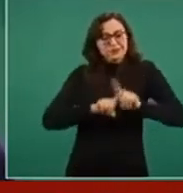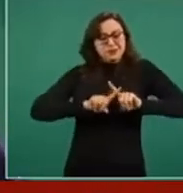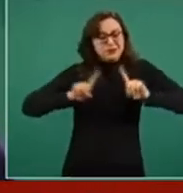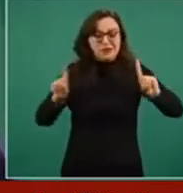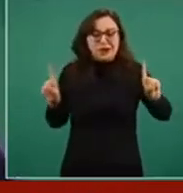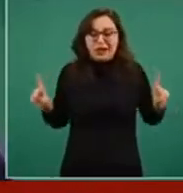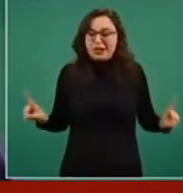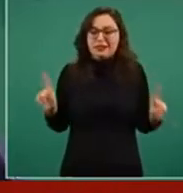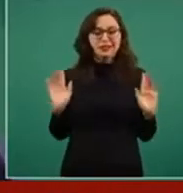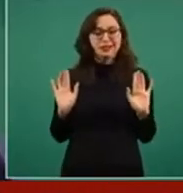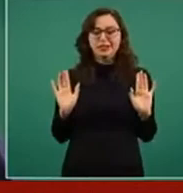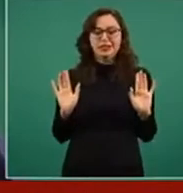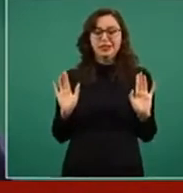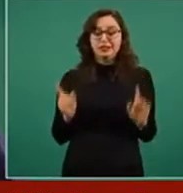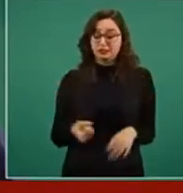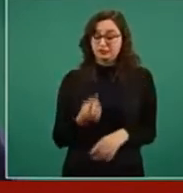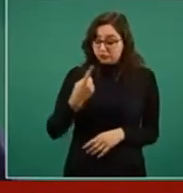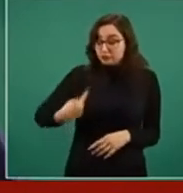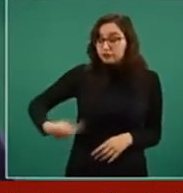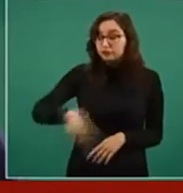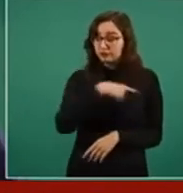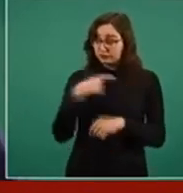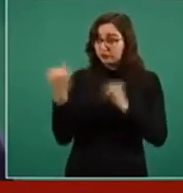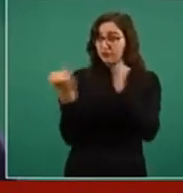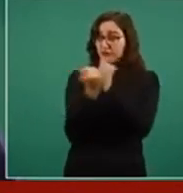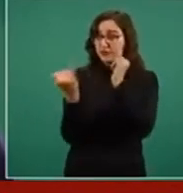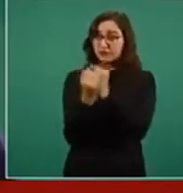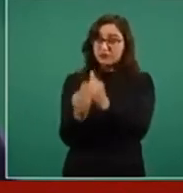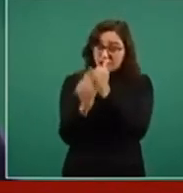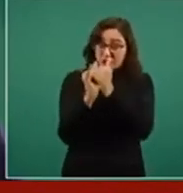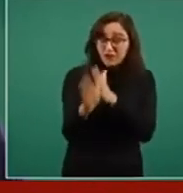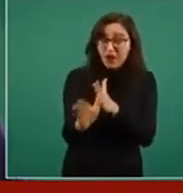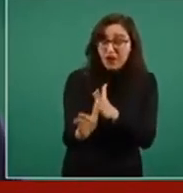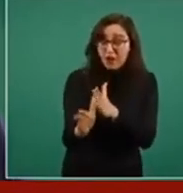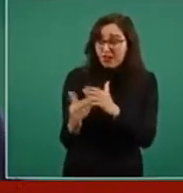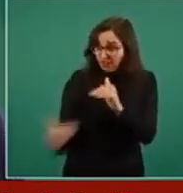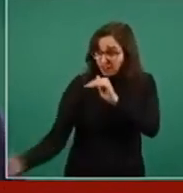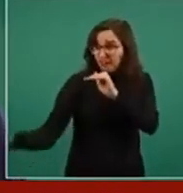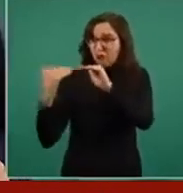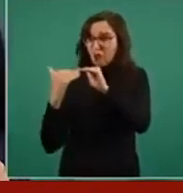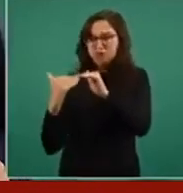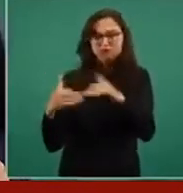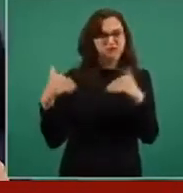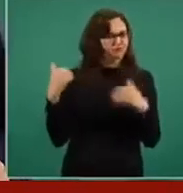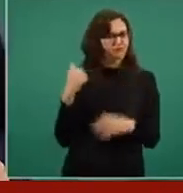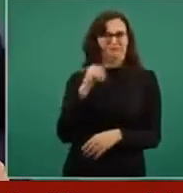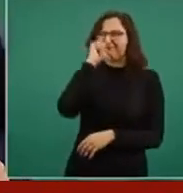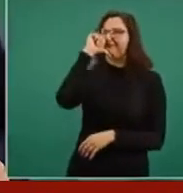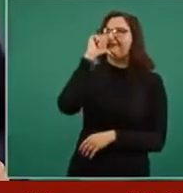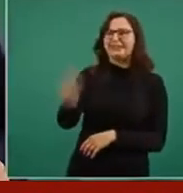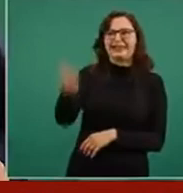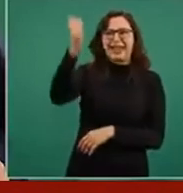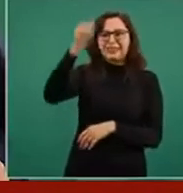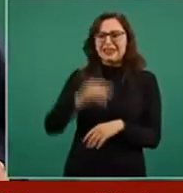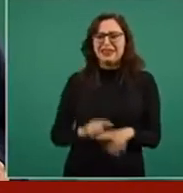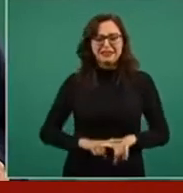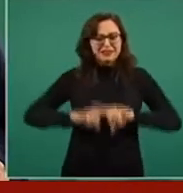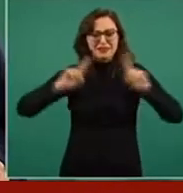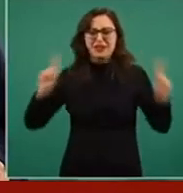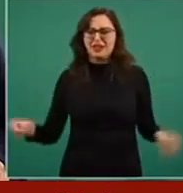vamos a hacer nada que afecte la democracia, al contrario, vamos a promover la democracia.